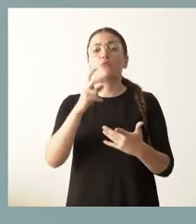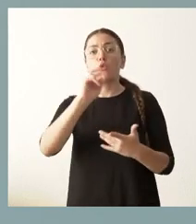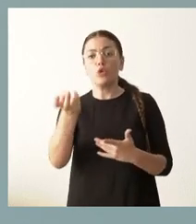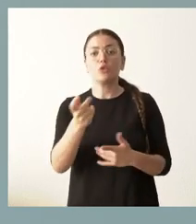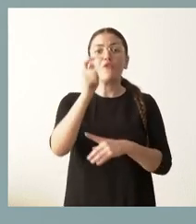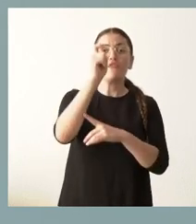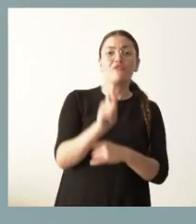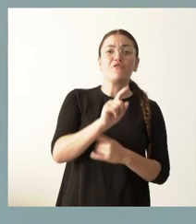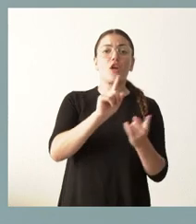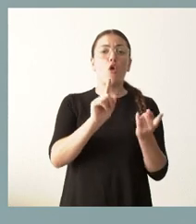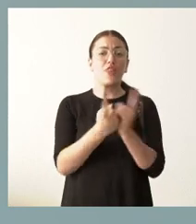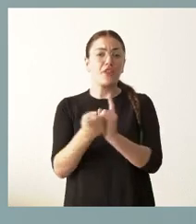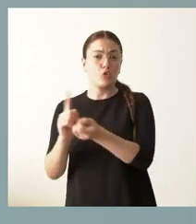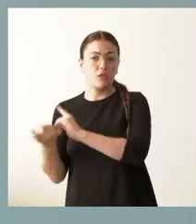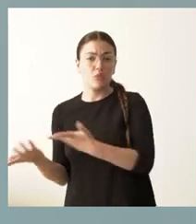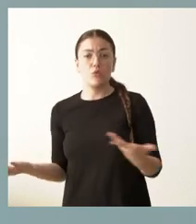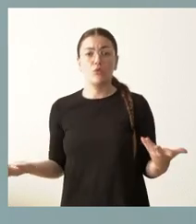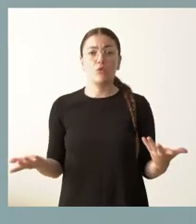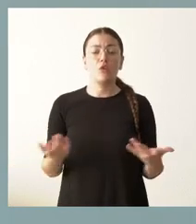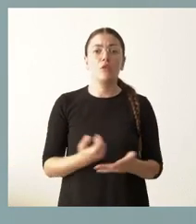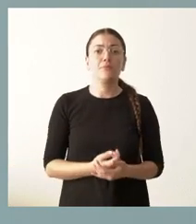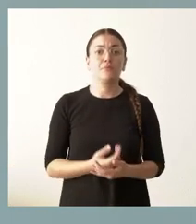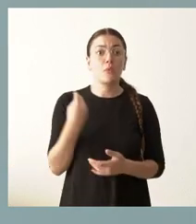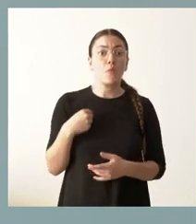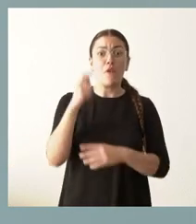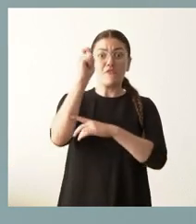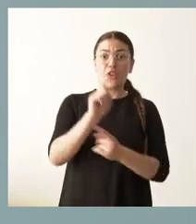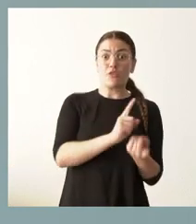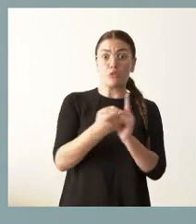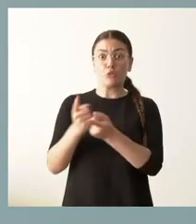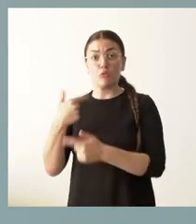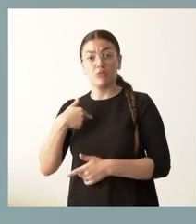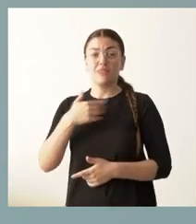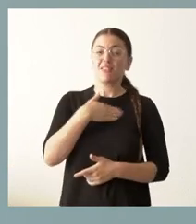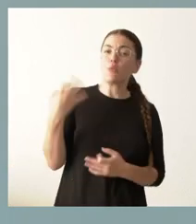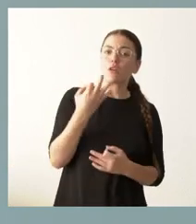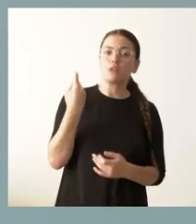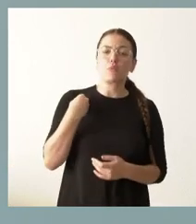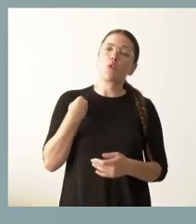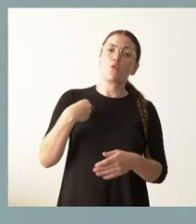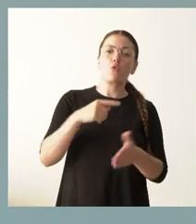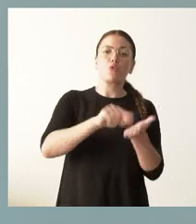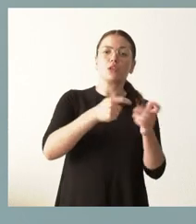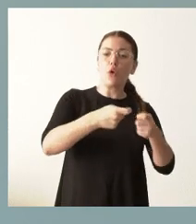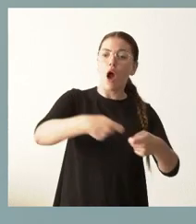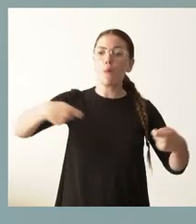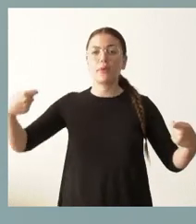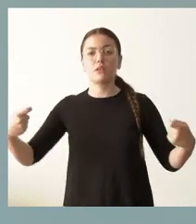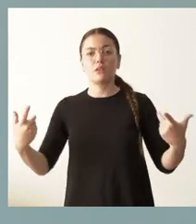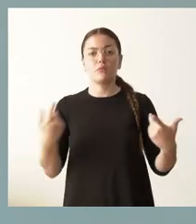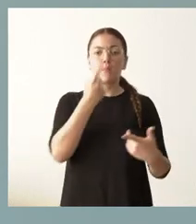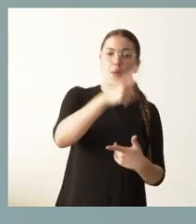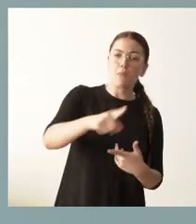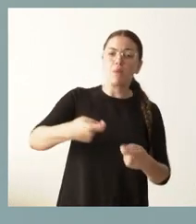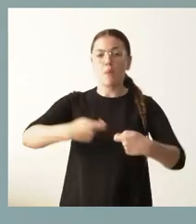discontinuo. Y esos fijos discontinuos, nuestra idea es que ese contrato se aumente en el tiempo por más meses y por